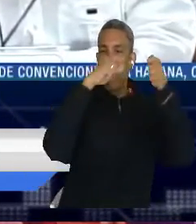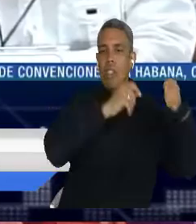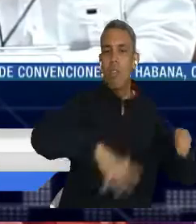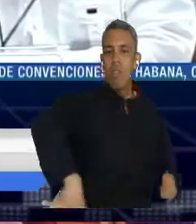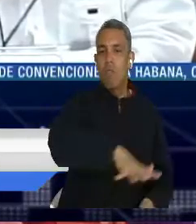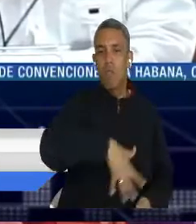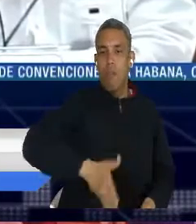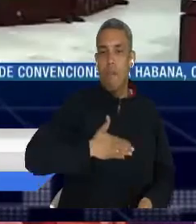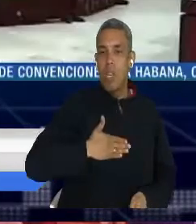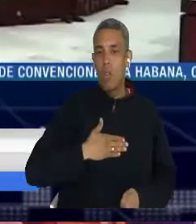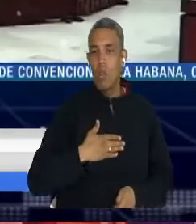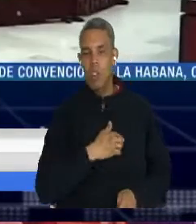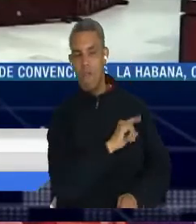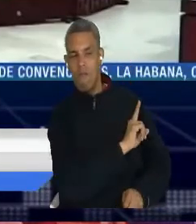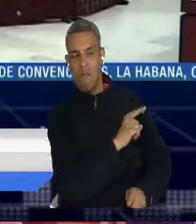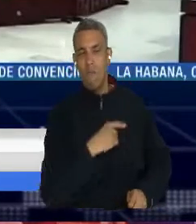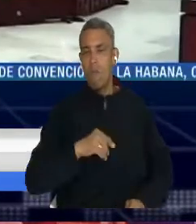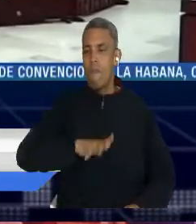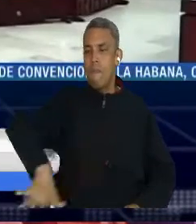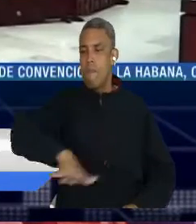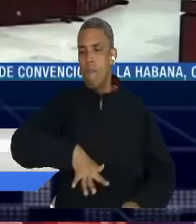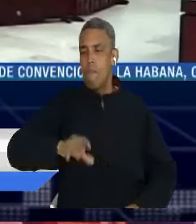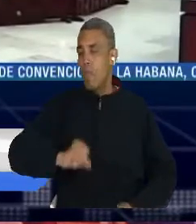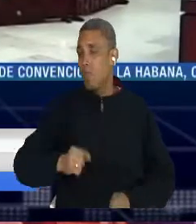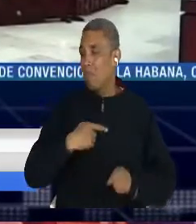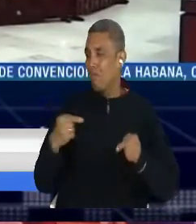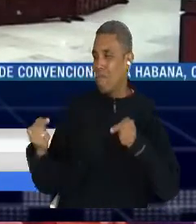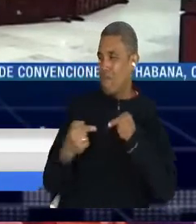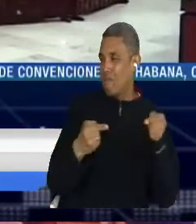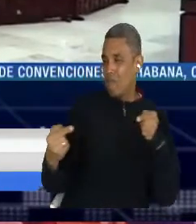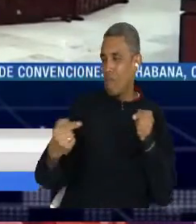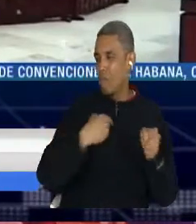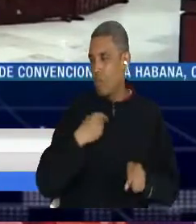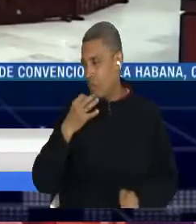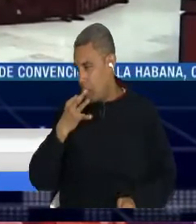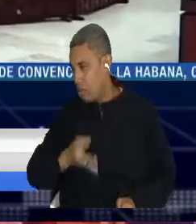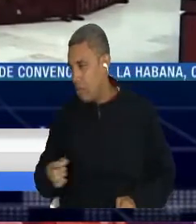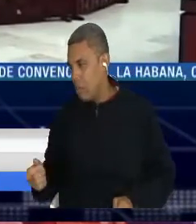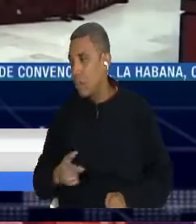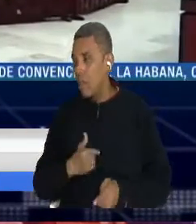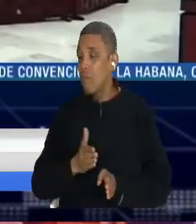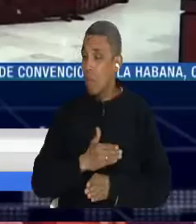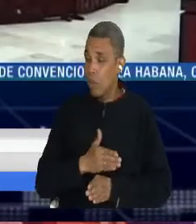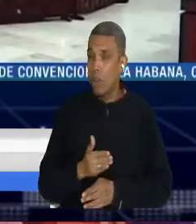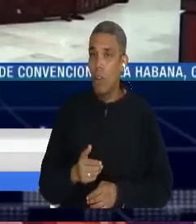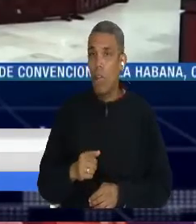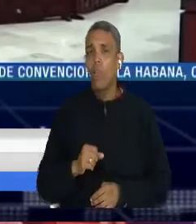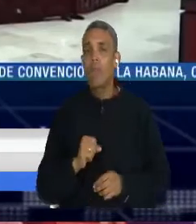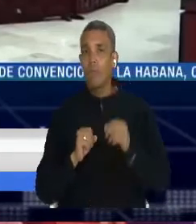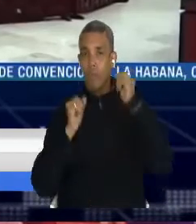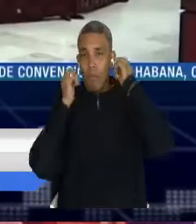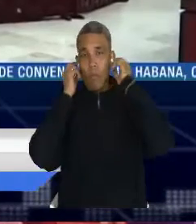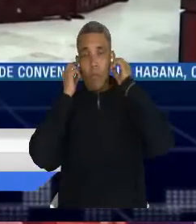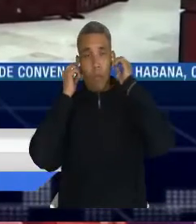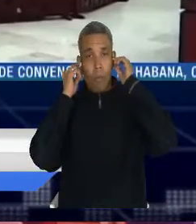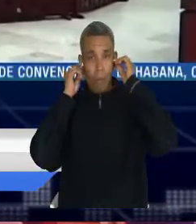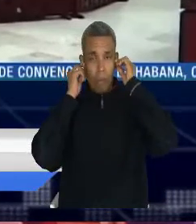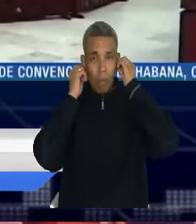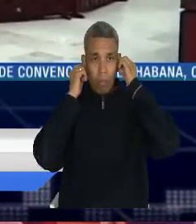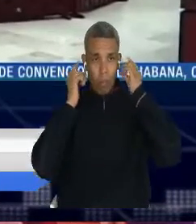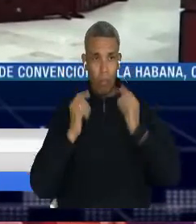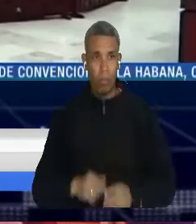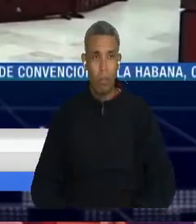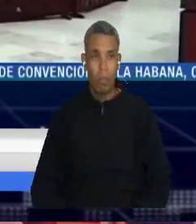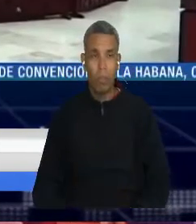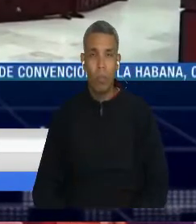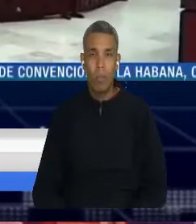preponderante en este país. No solamente a nivel macro, sino también podríamos hablarlo a nivel micro. Y el nivel micro tiene